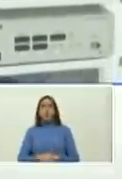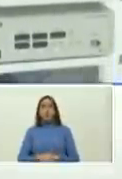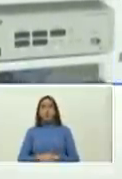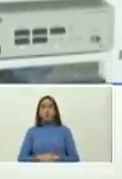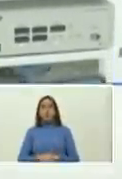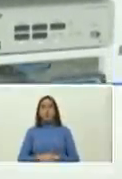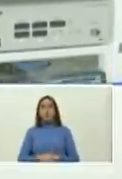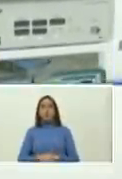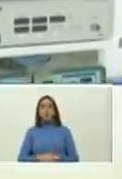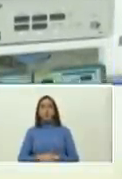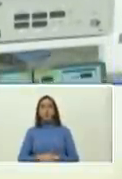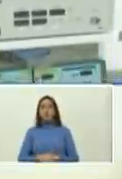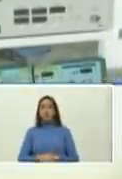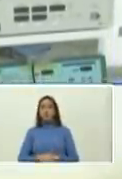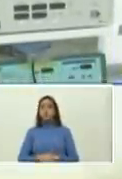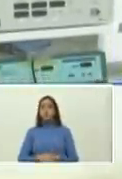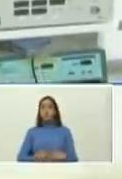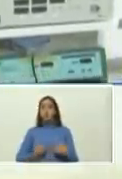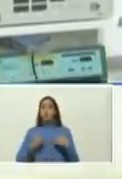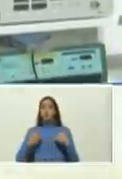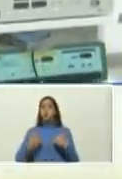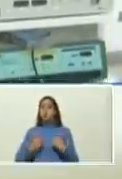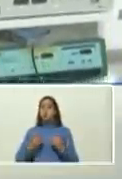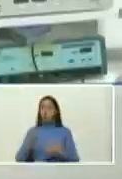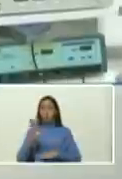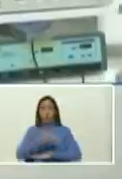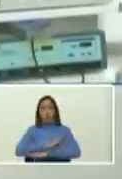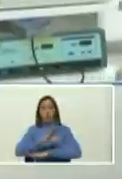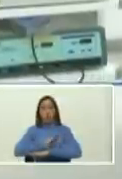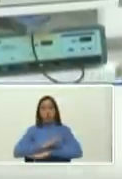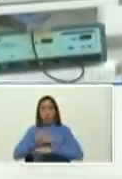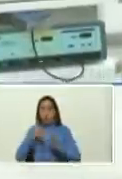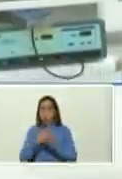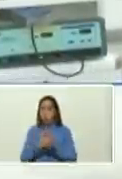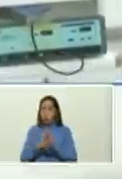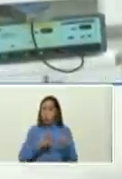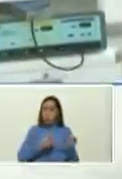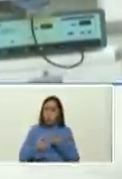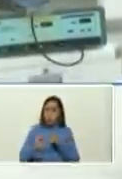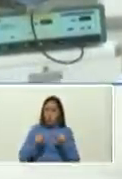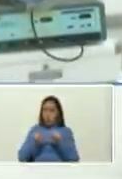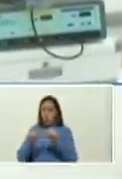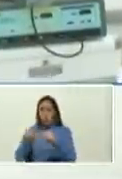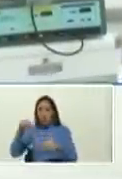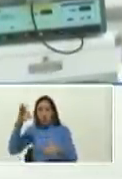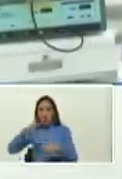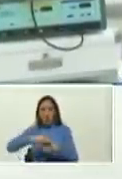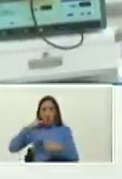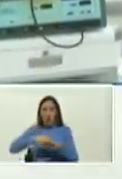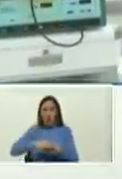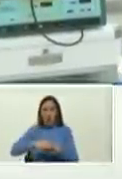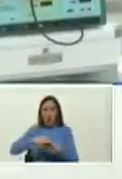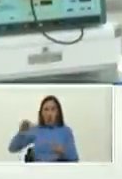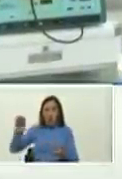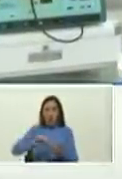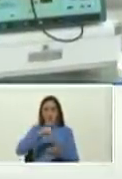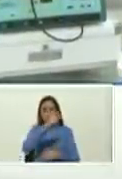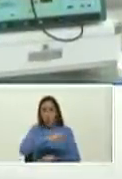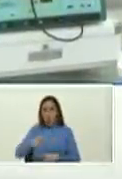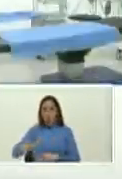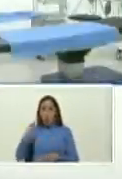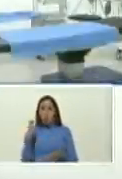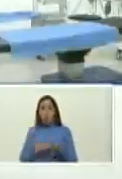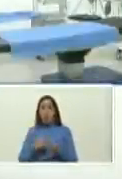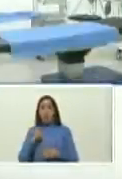eso impactó directamente en la capacidad para mantener el ingreso directo por salario de los trabajadores